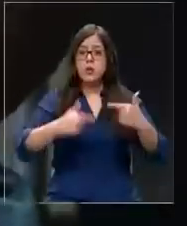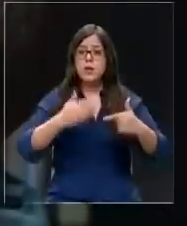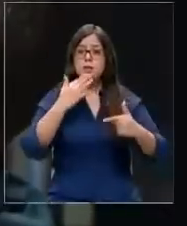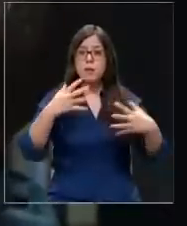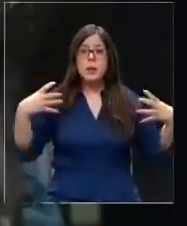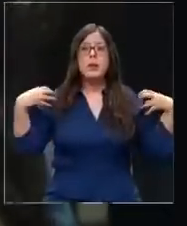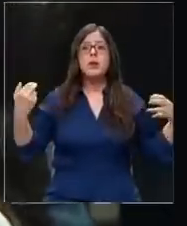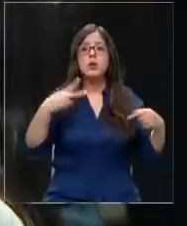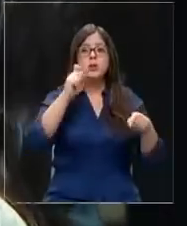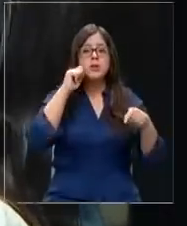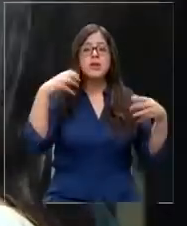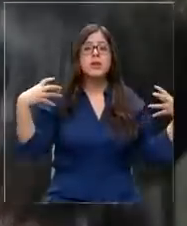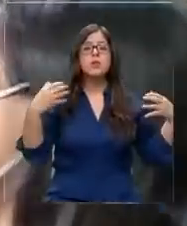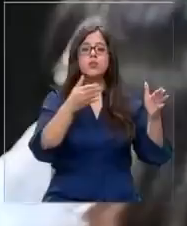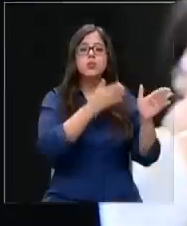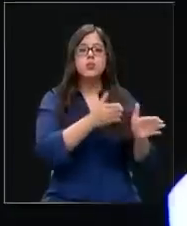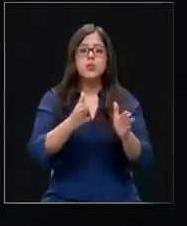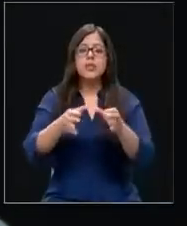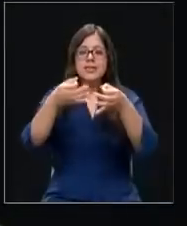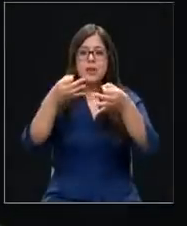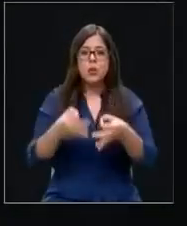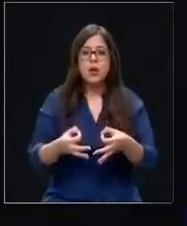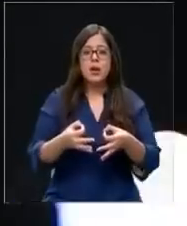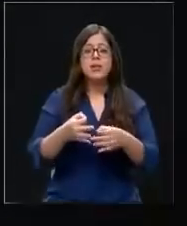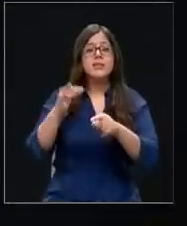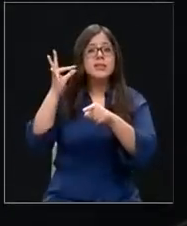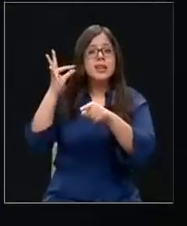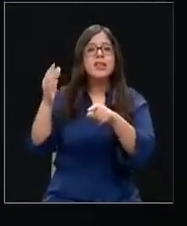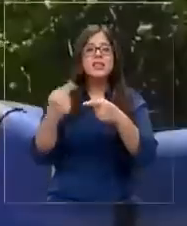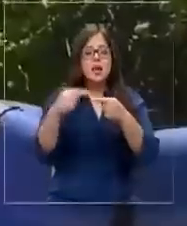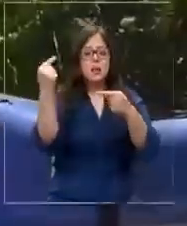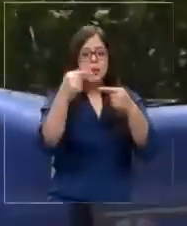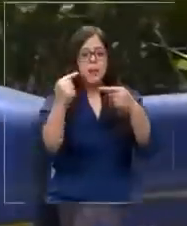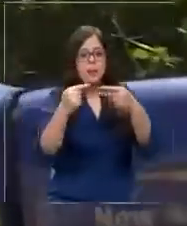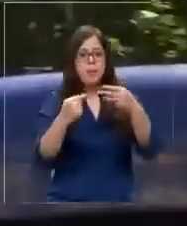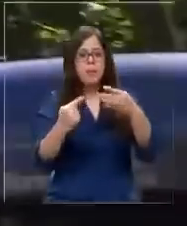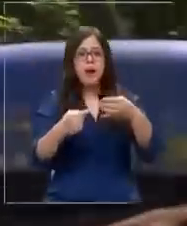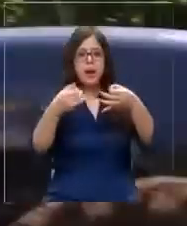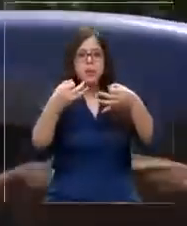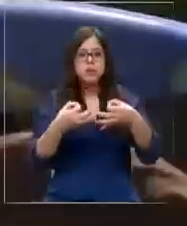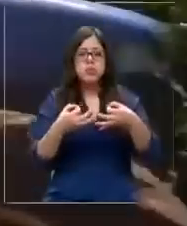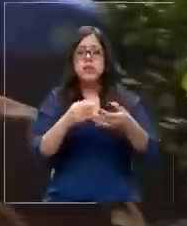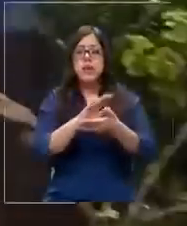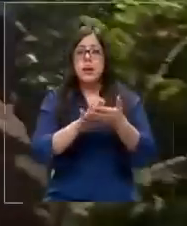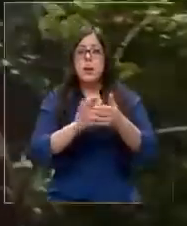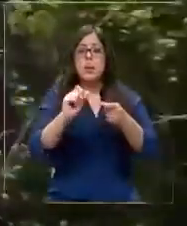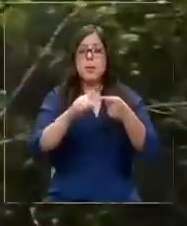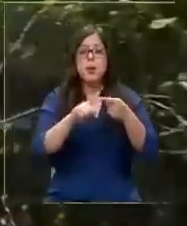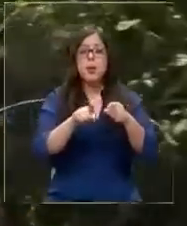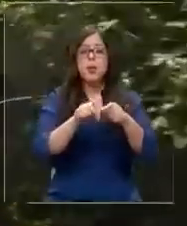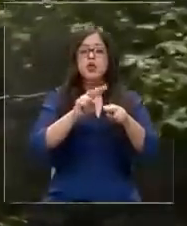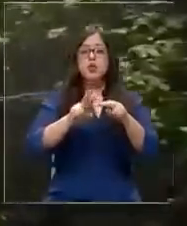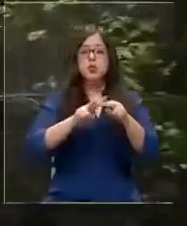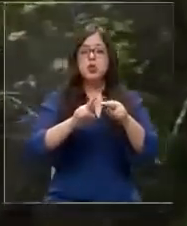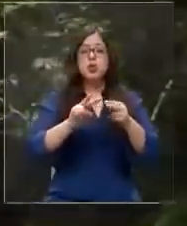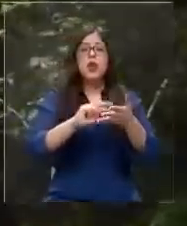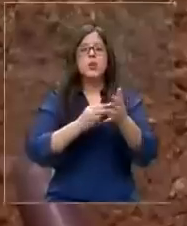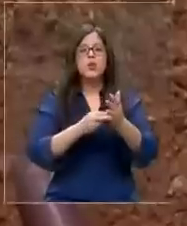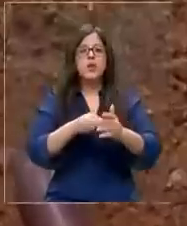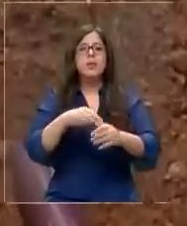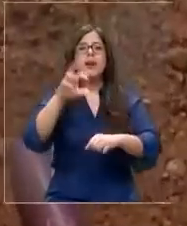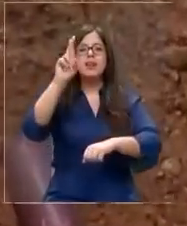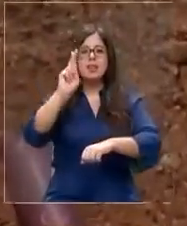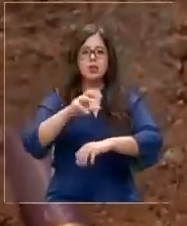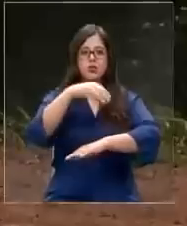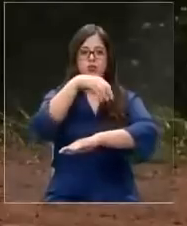serán encargarse del orden y la seguridad. Iskia Sitches ya fijó sus prioridades. Una de ellas es buscar una solución al problema de la macrozona sur